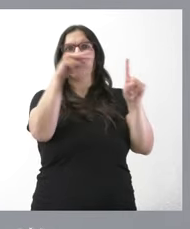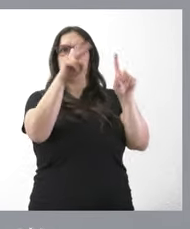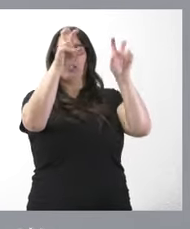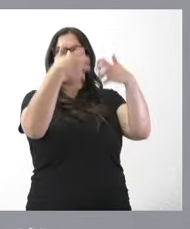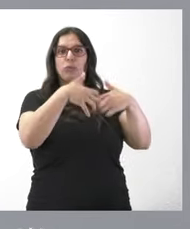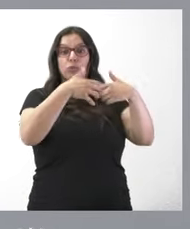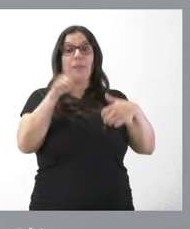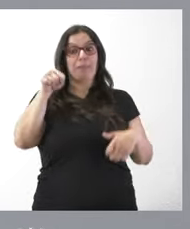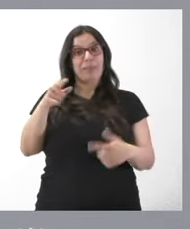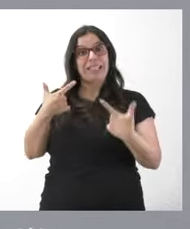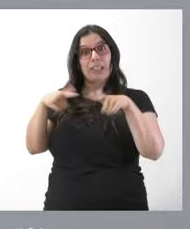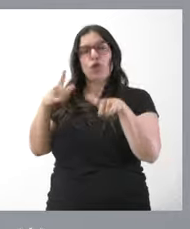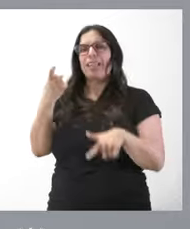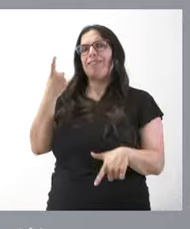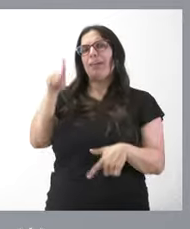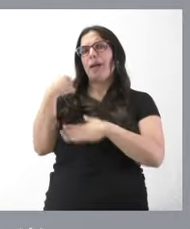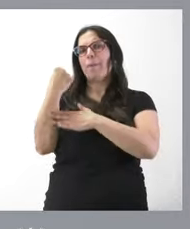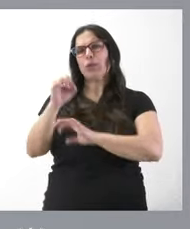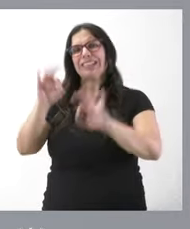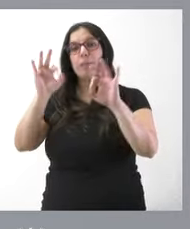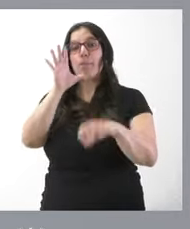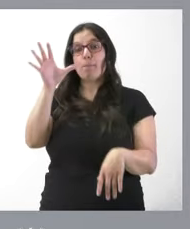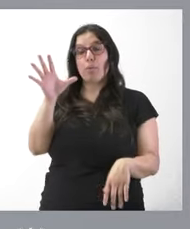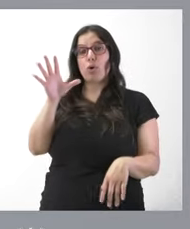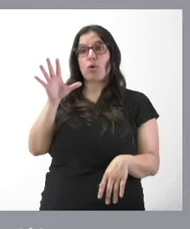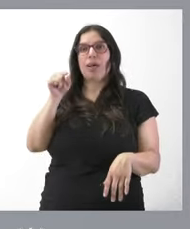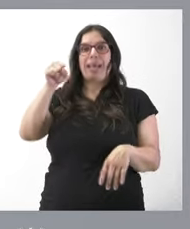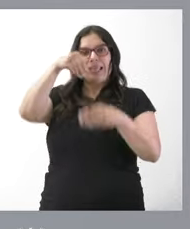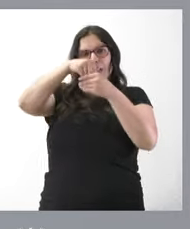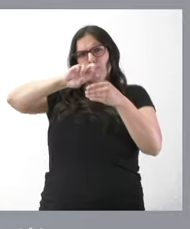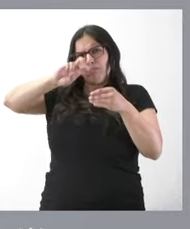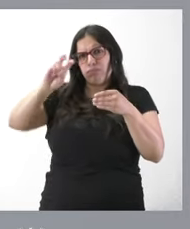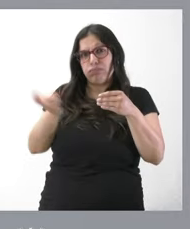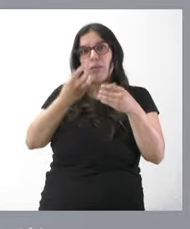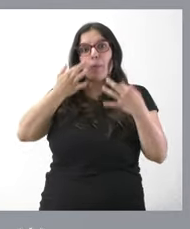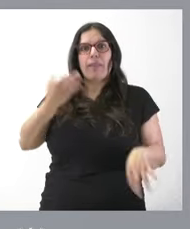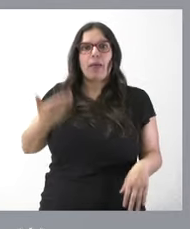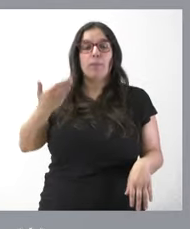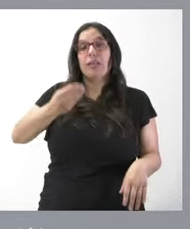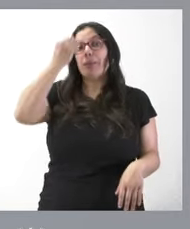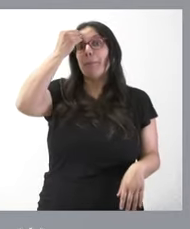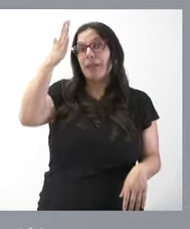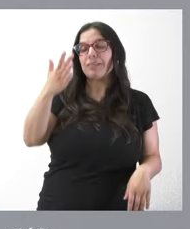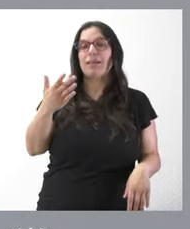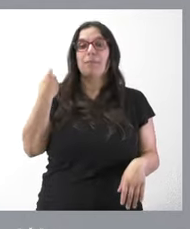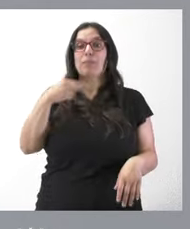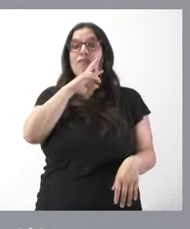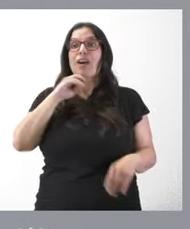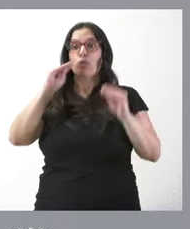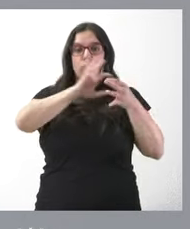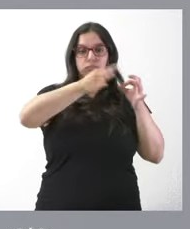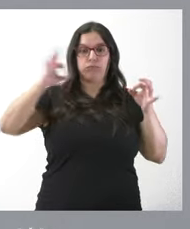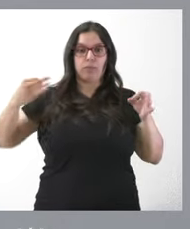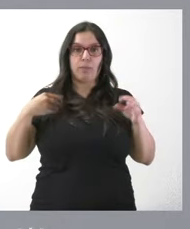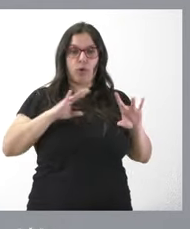pero este sector requería también un apoyo porque dentro de su heterogeneidad es muy relevante. Tengan ustedes en cuenta que la cadena de valor del mismo va desde el origen,